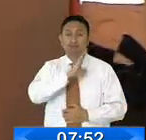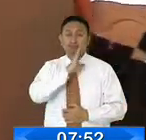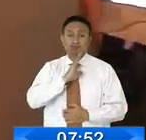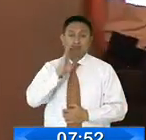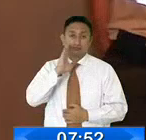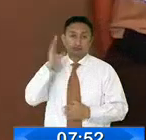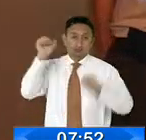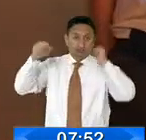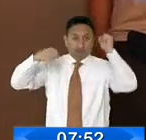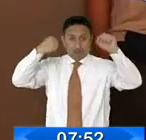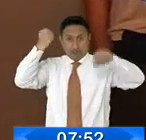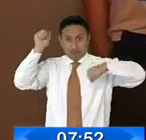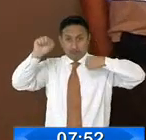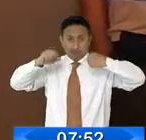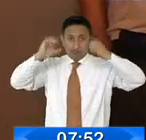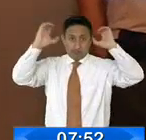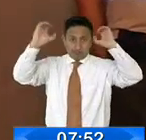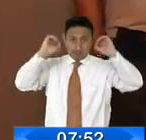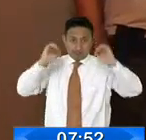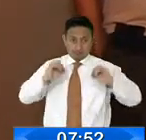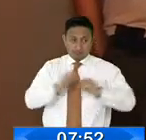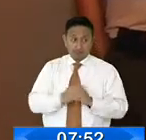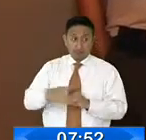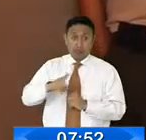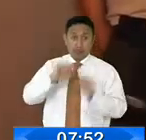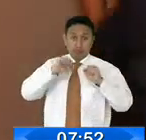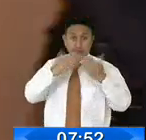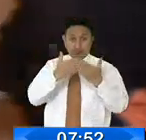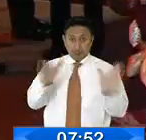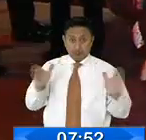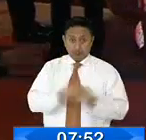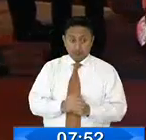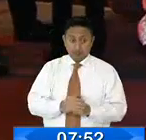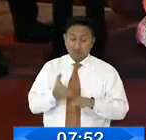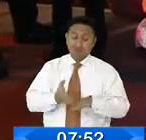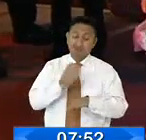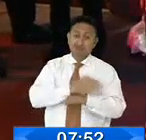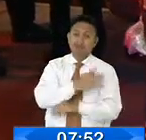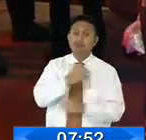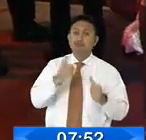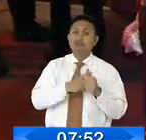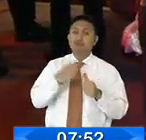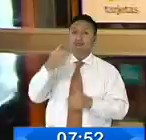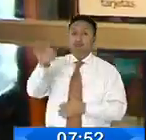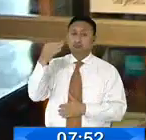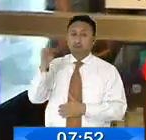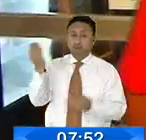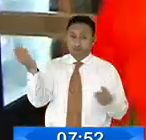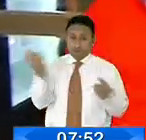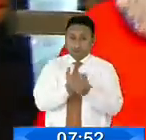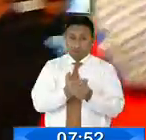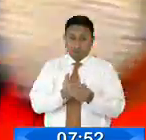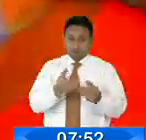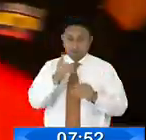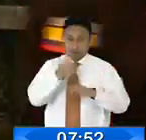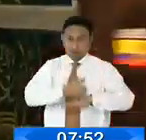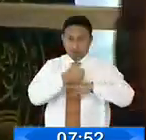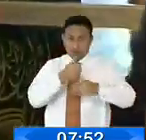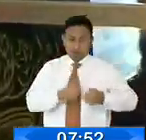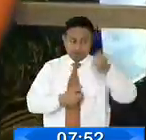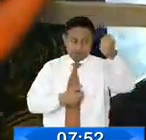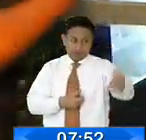discotecas y centros de tolerancia que deseen reaperturar deberán presentar los documentos necesarios ante las autoridades